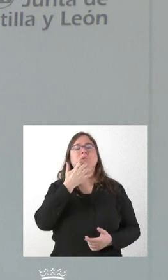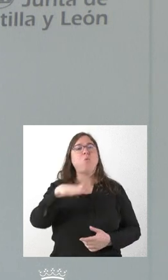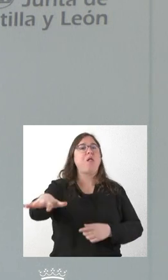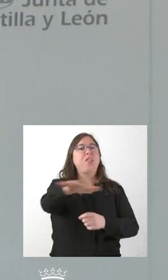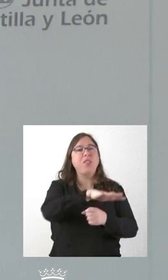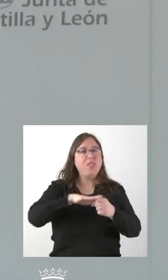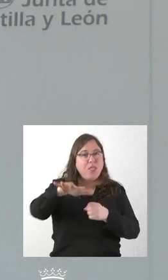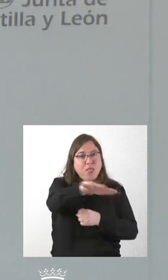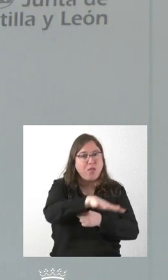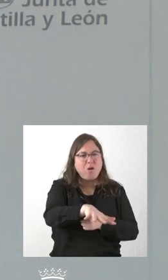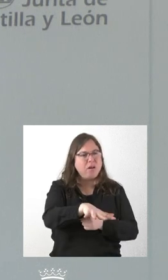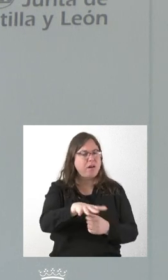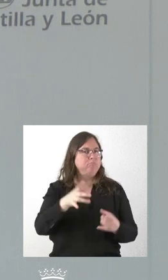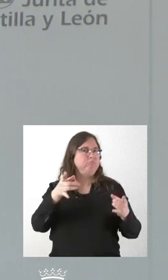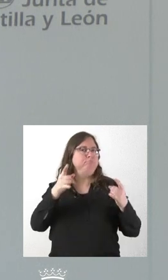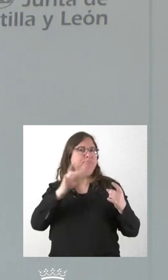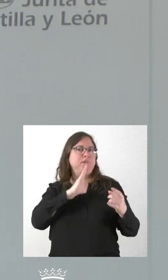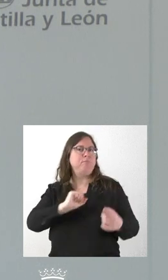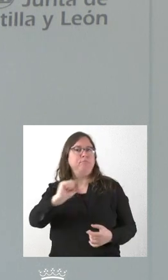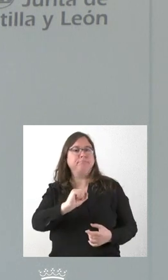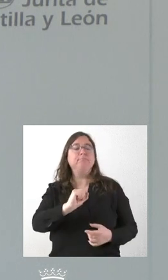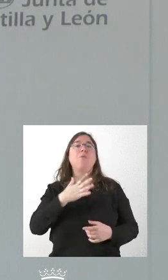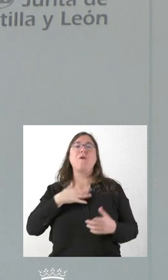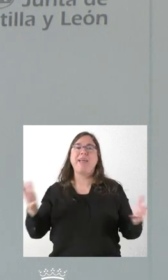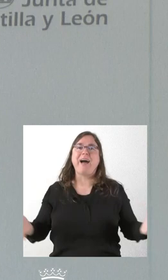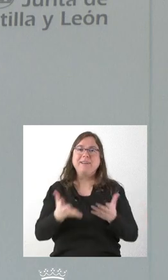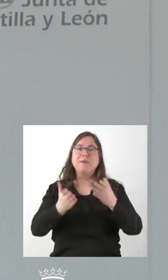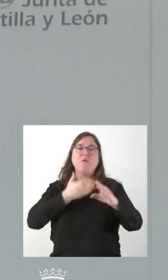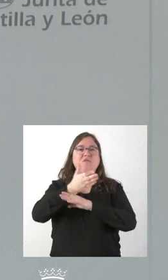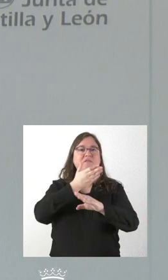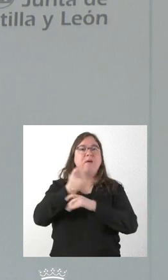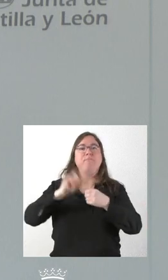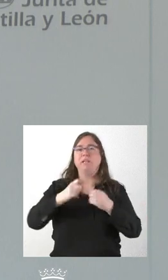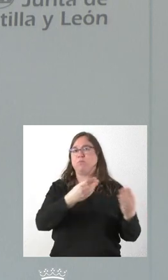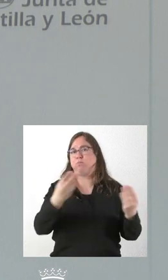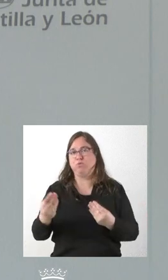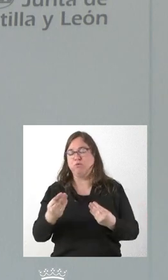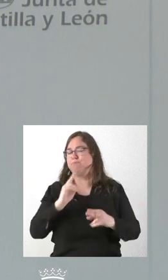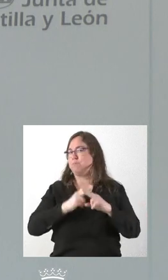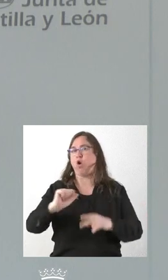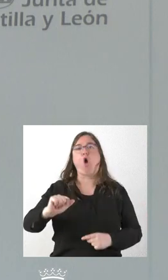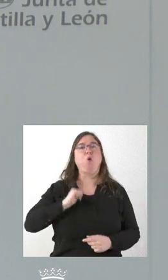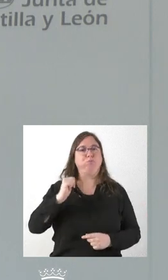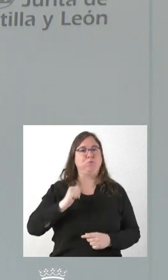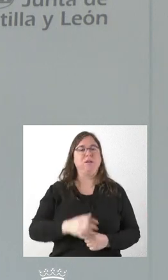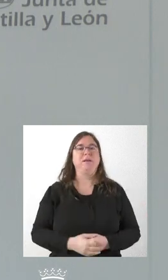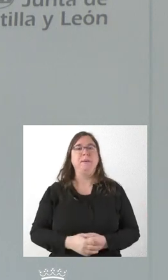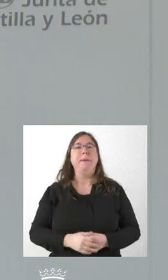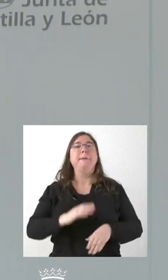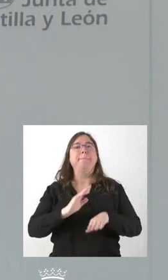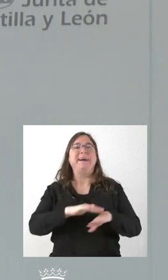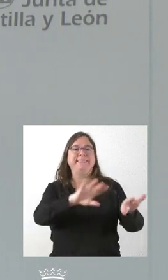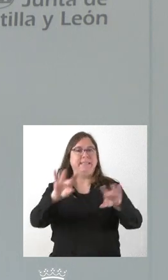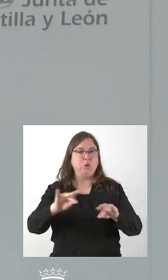estamos hablando tiene sus atractivos. Y, por tanto, animar a que sean muchos los ciudadanos que vengan, pues, también es una oportunidad que hacemos para el